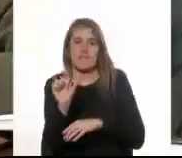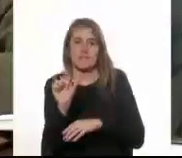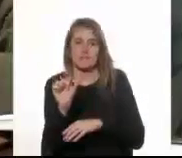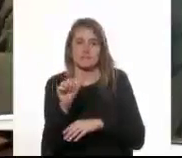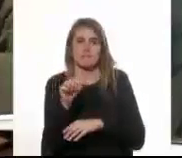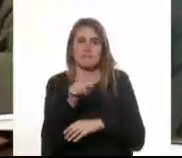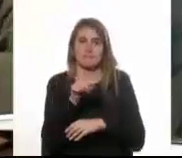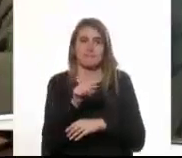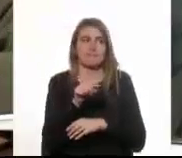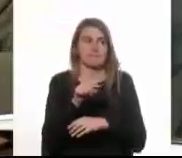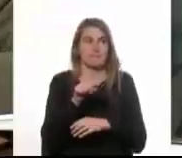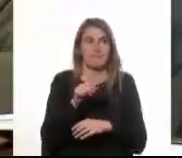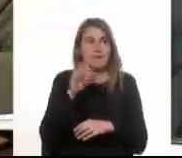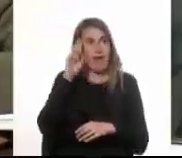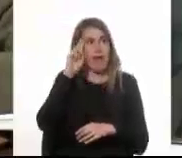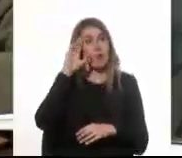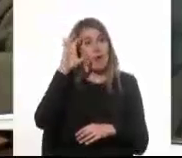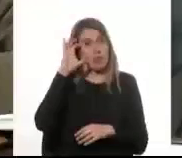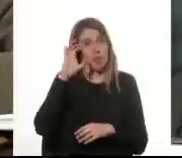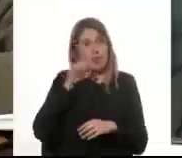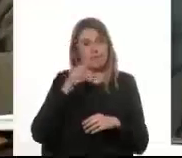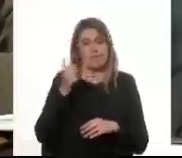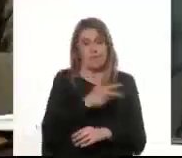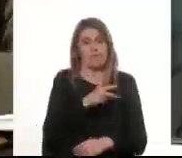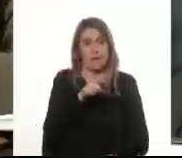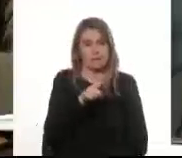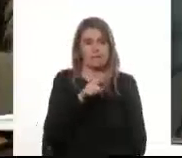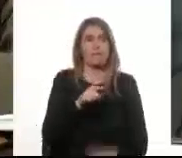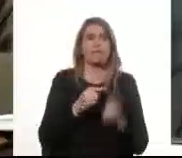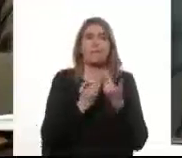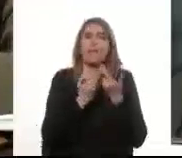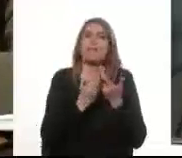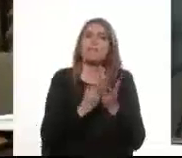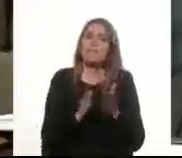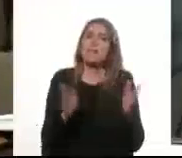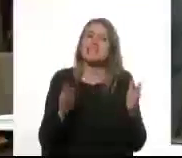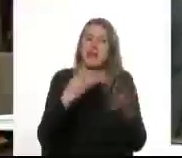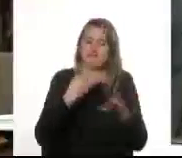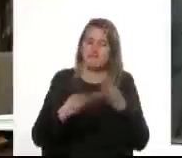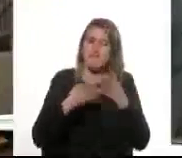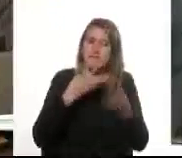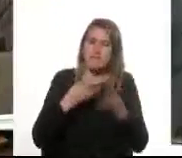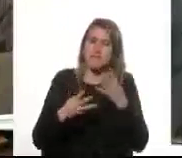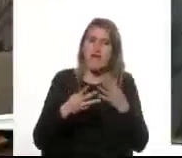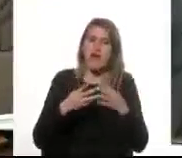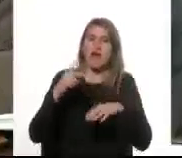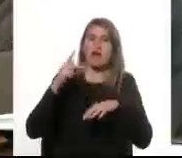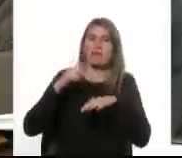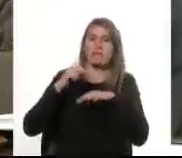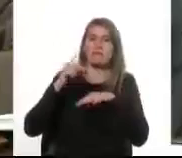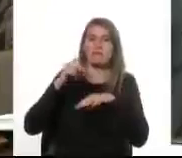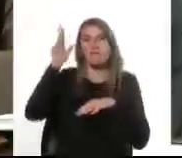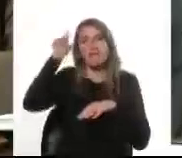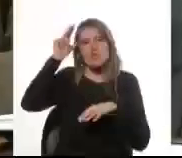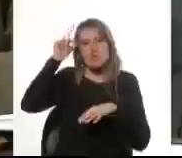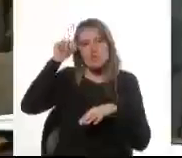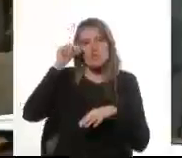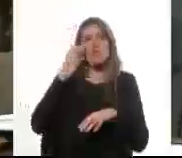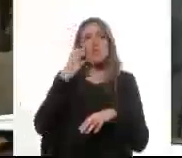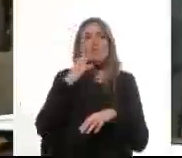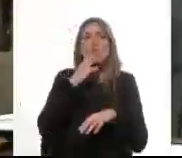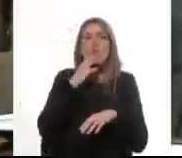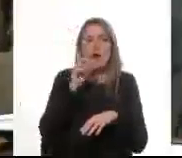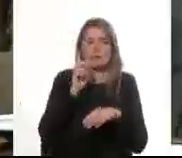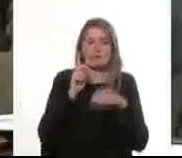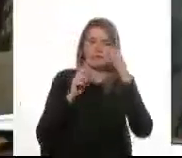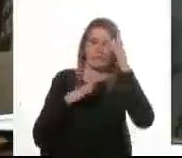Ténganse presentes las fechas Comenzamos a ir a la feria de Perú y Cuba Sobran testigos